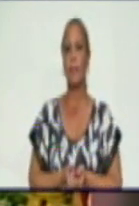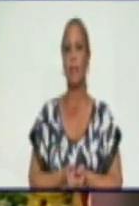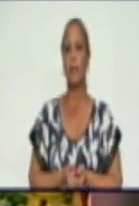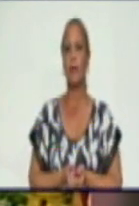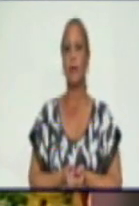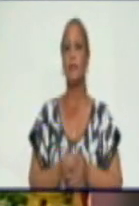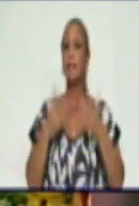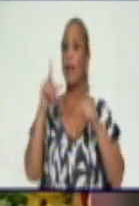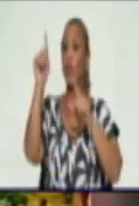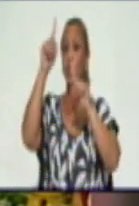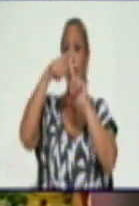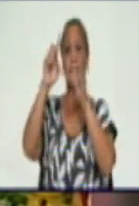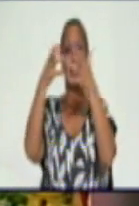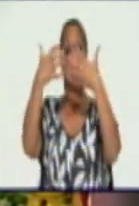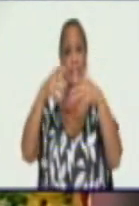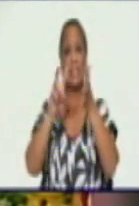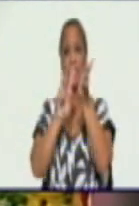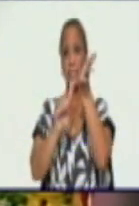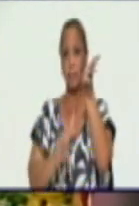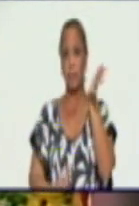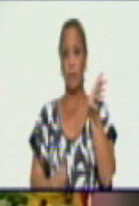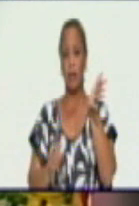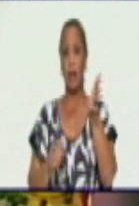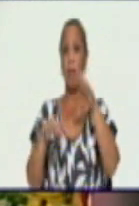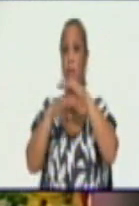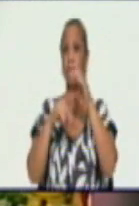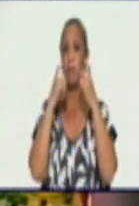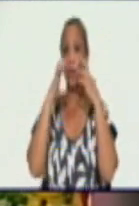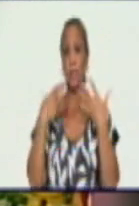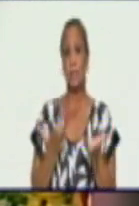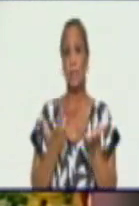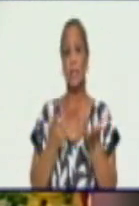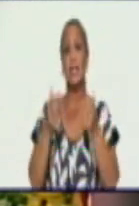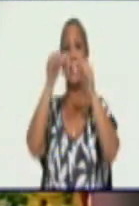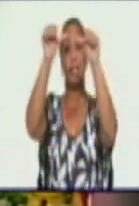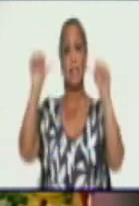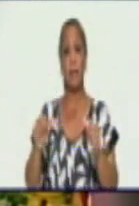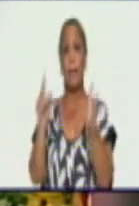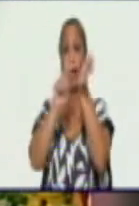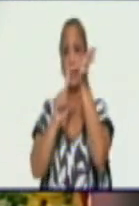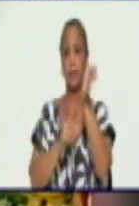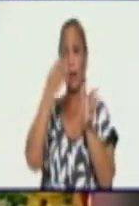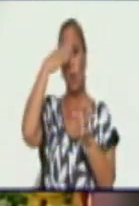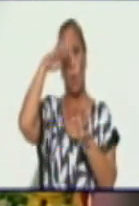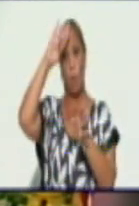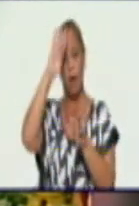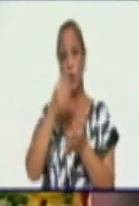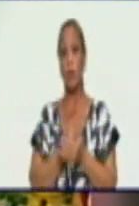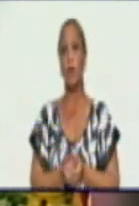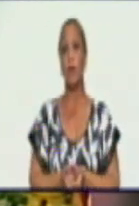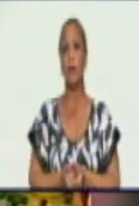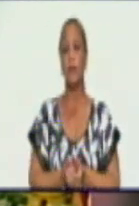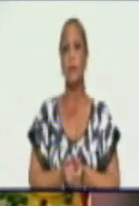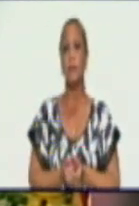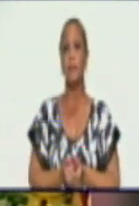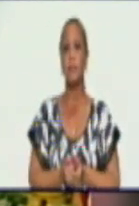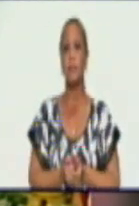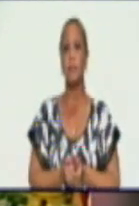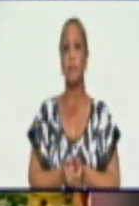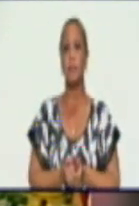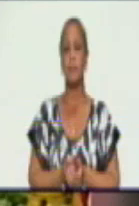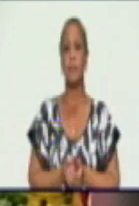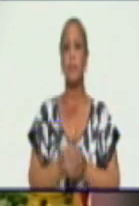termoeléctricas que constituyen la base de la generación del sistema eléctrico cubano, la guitera y la unidad uno de efectos,